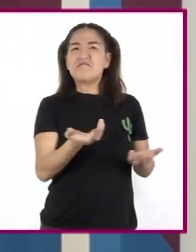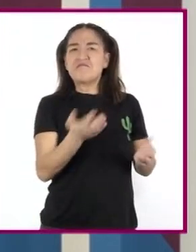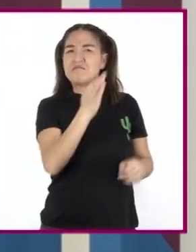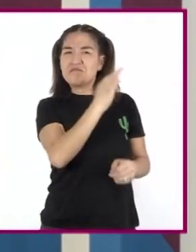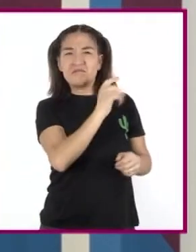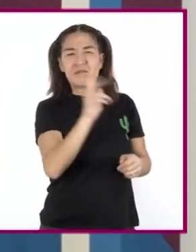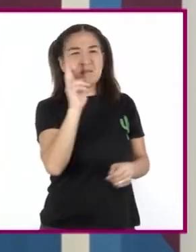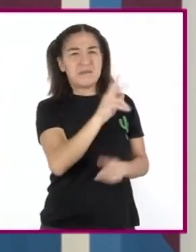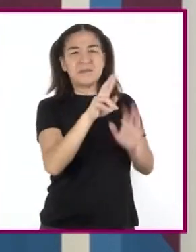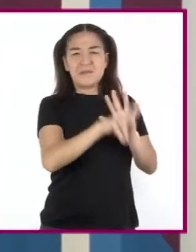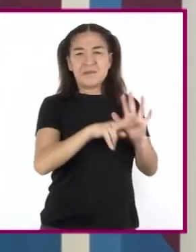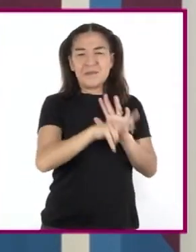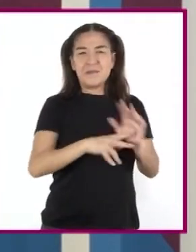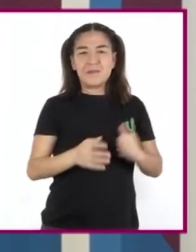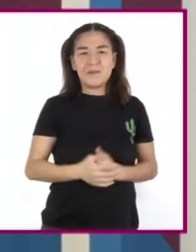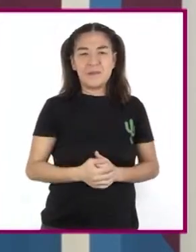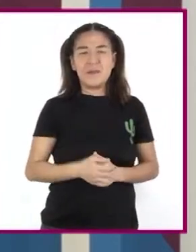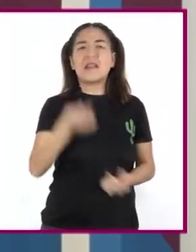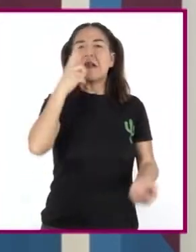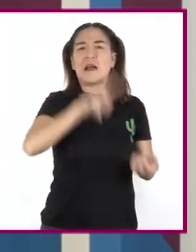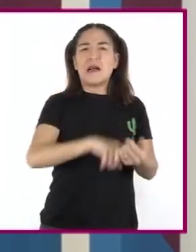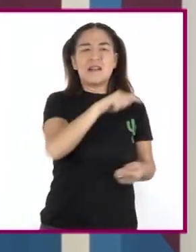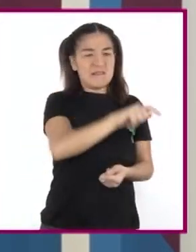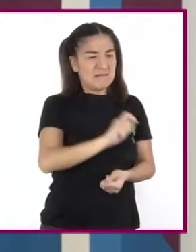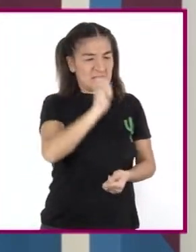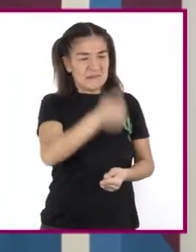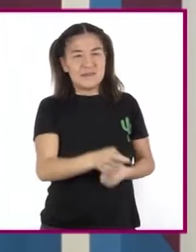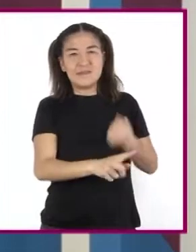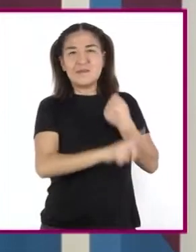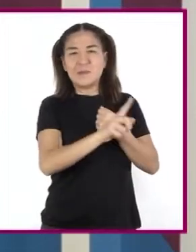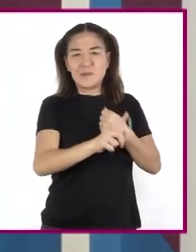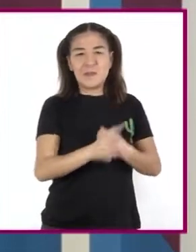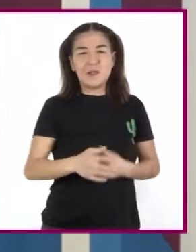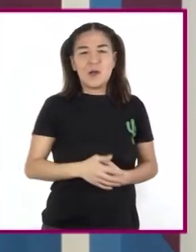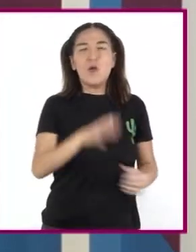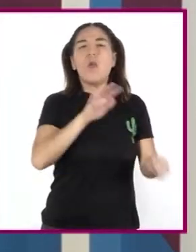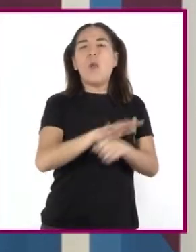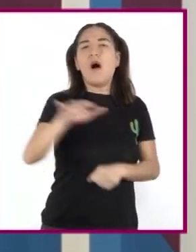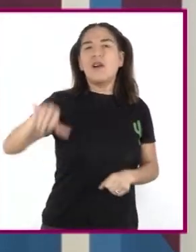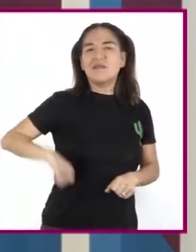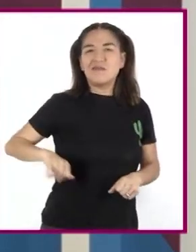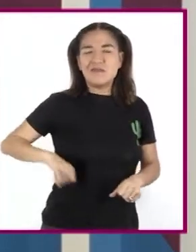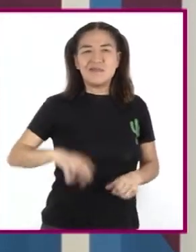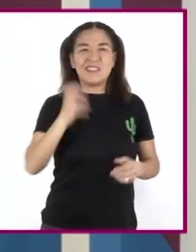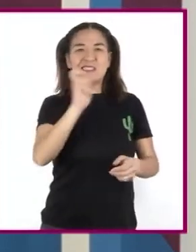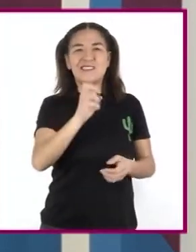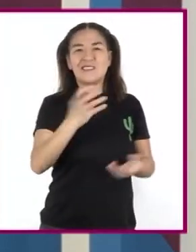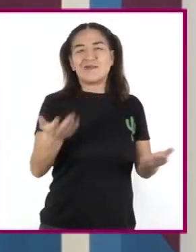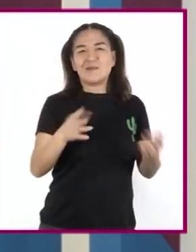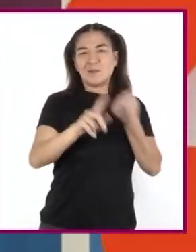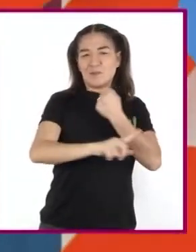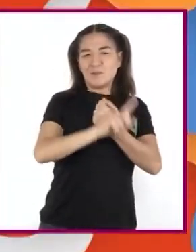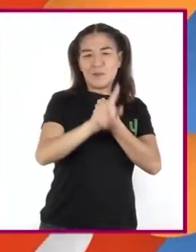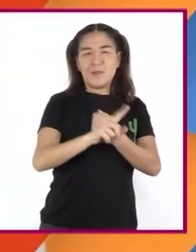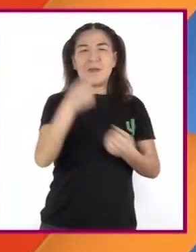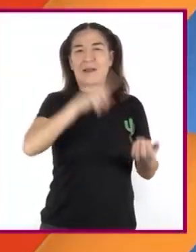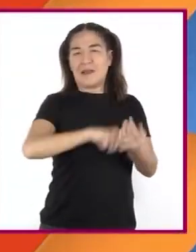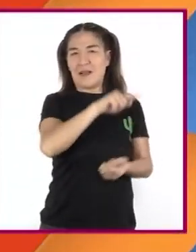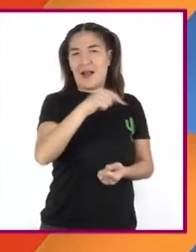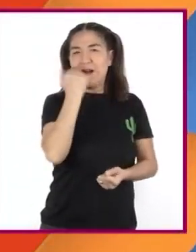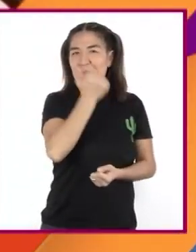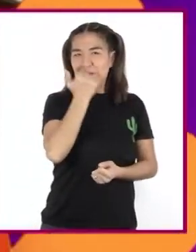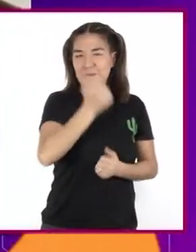quiénes intervienen en ella y qué intereses se contraponen entre las y los alumnos.